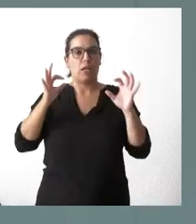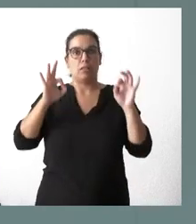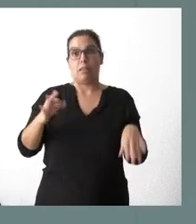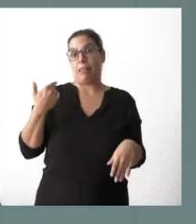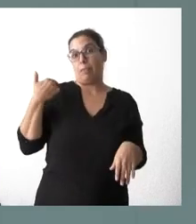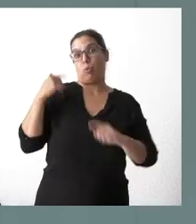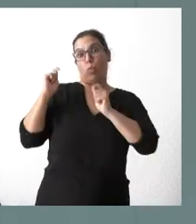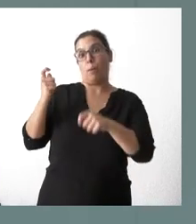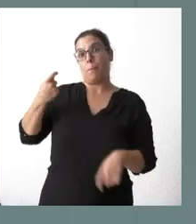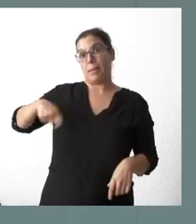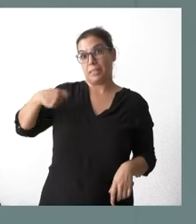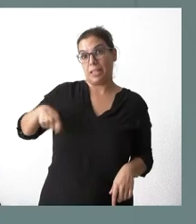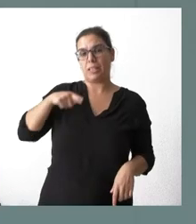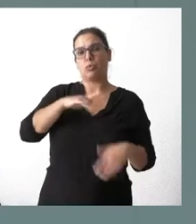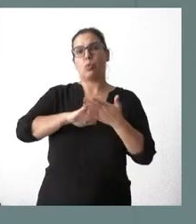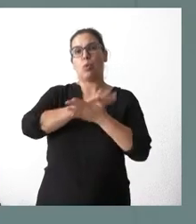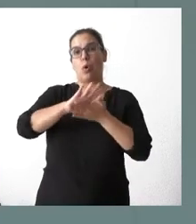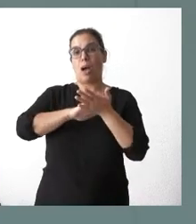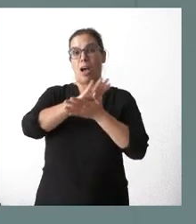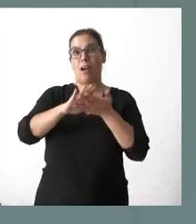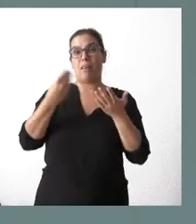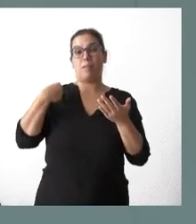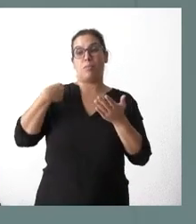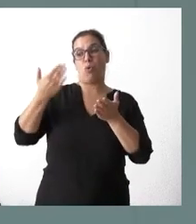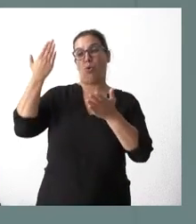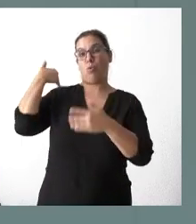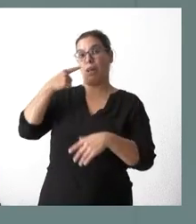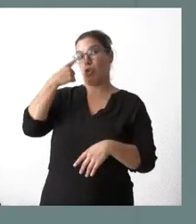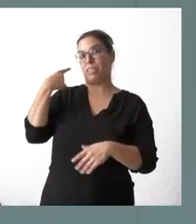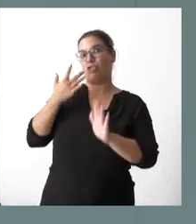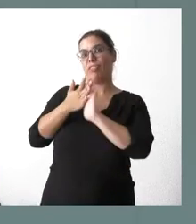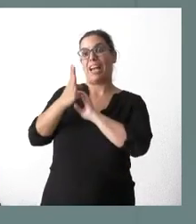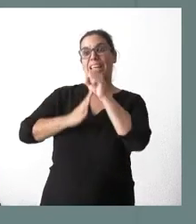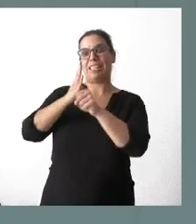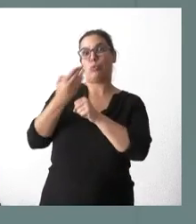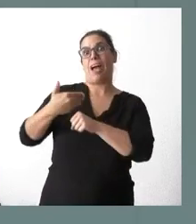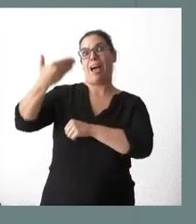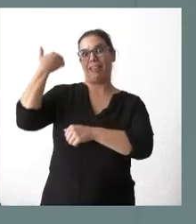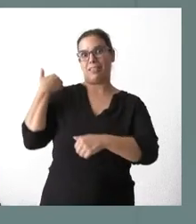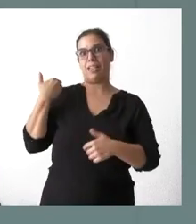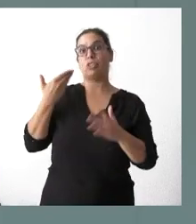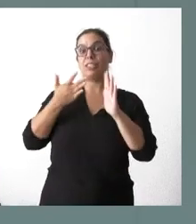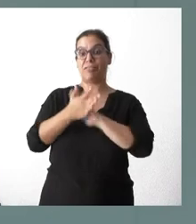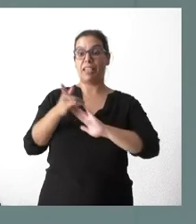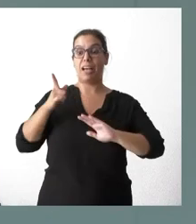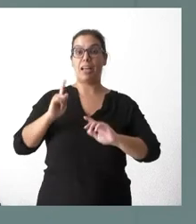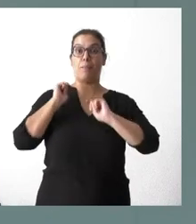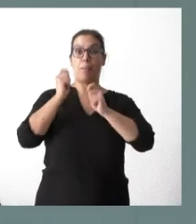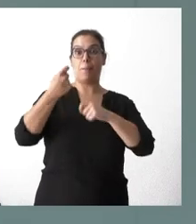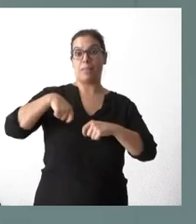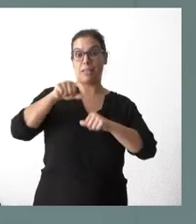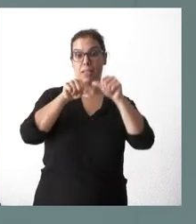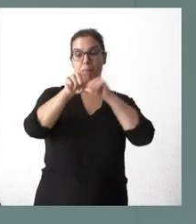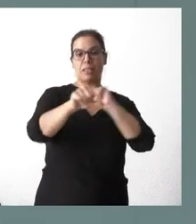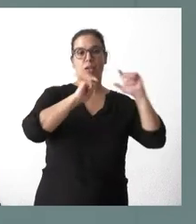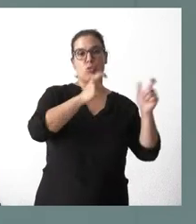recientemente. Me habla usted de incluso la legislatura anterior y, por tanto, dentro de la ronda que el presidente tenga de reuniones con